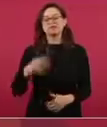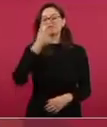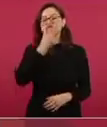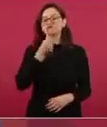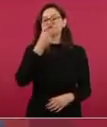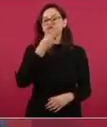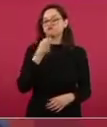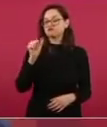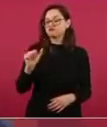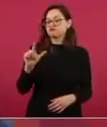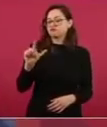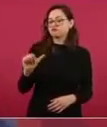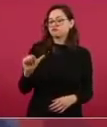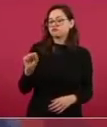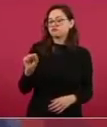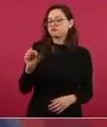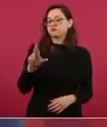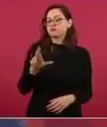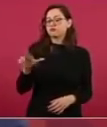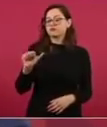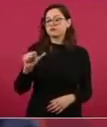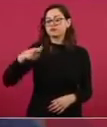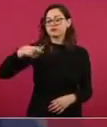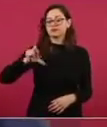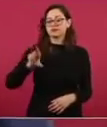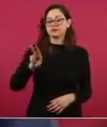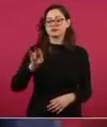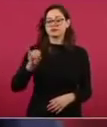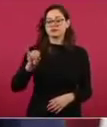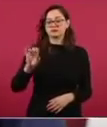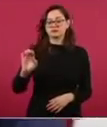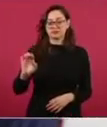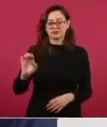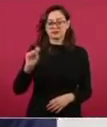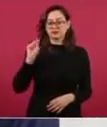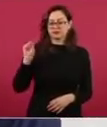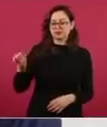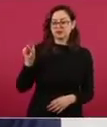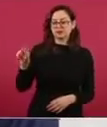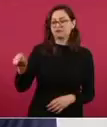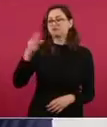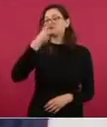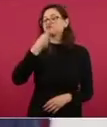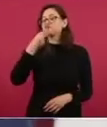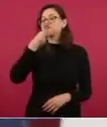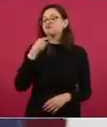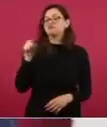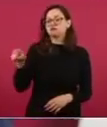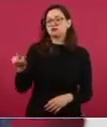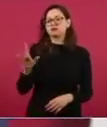era hitleriano,